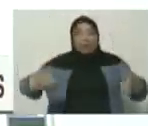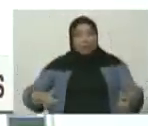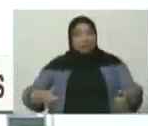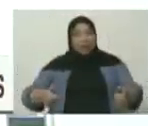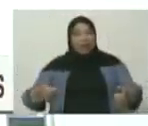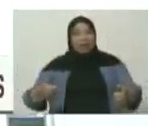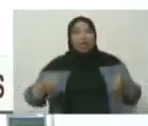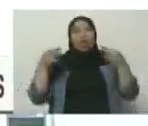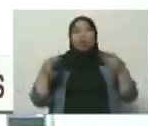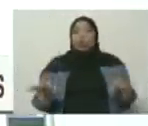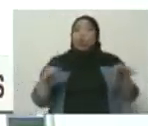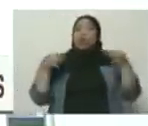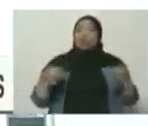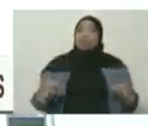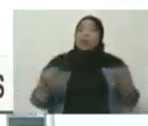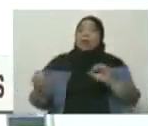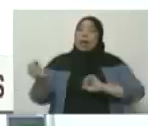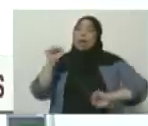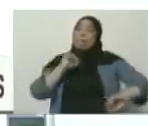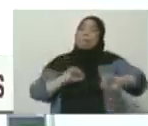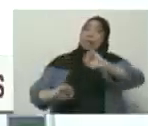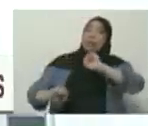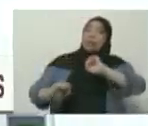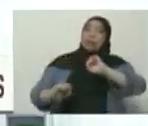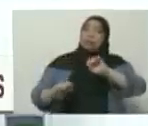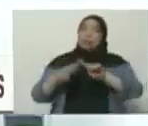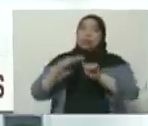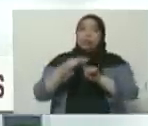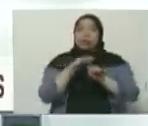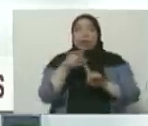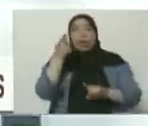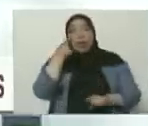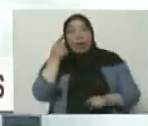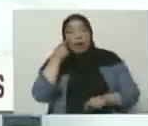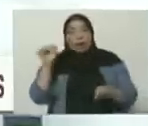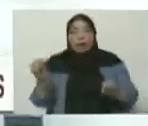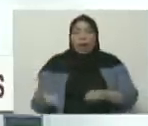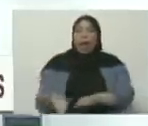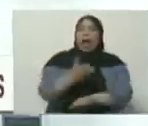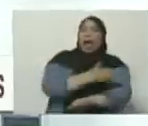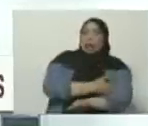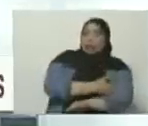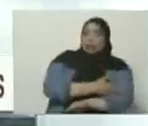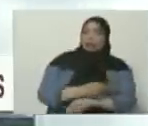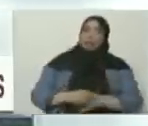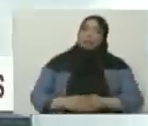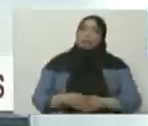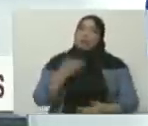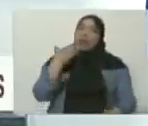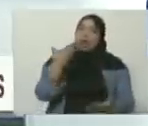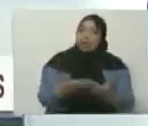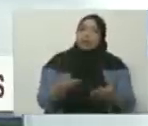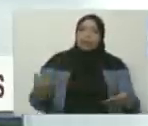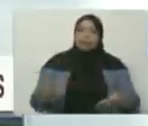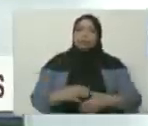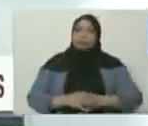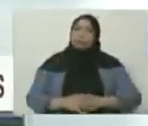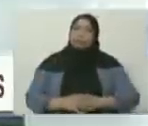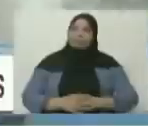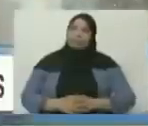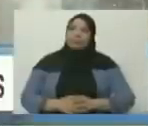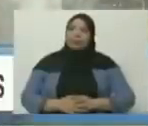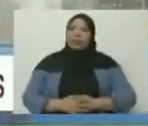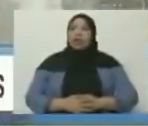que estamos preparados en el sistema de gestión de riesgos y nuestro sistema de alerta temprana. Correcto, coronel, muchísimas gracias. Bueno, aquí